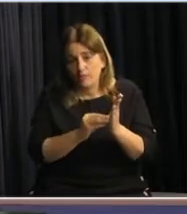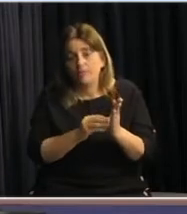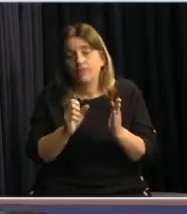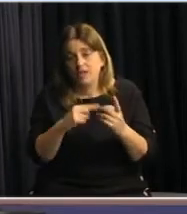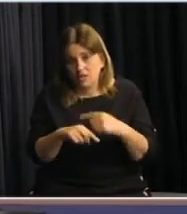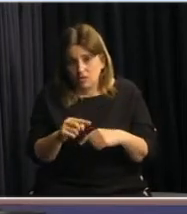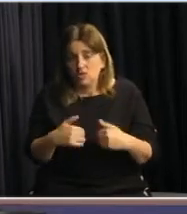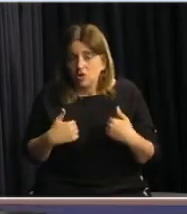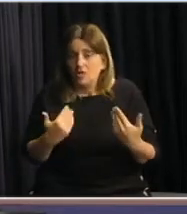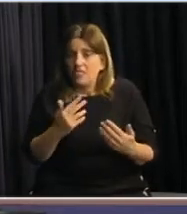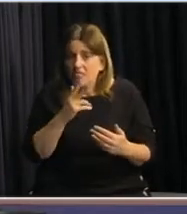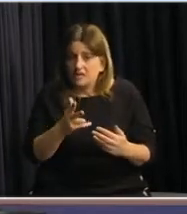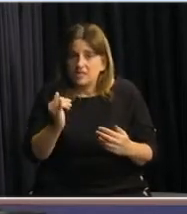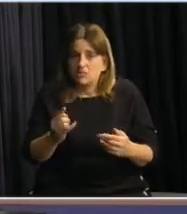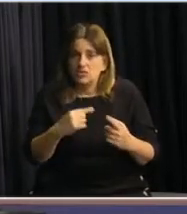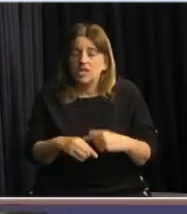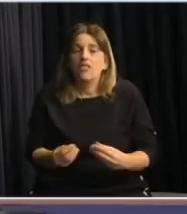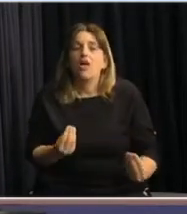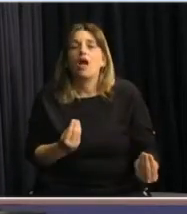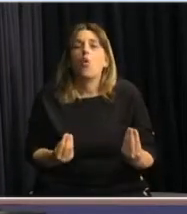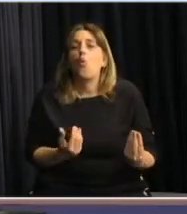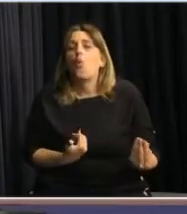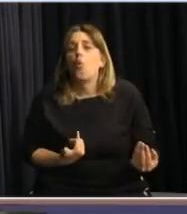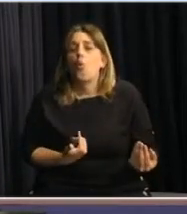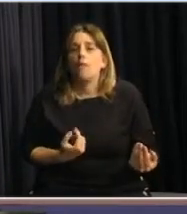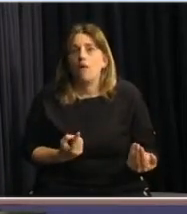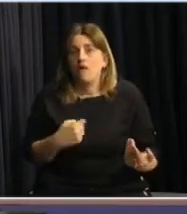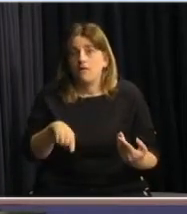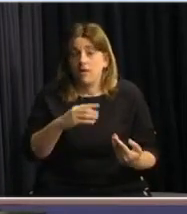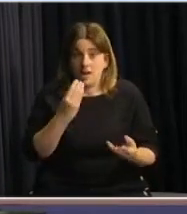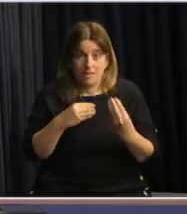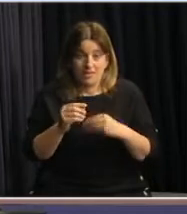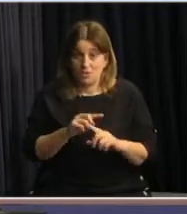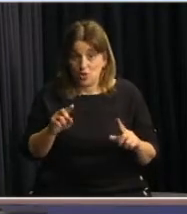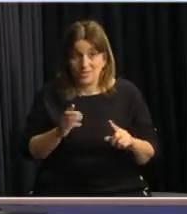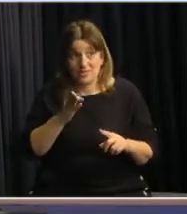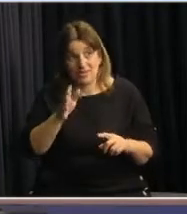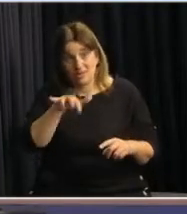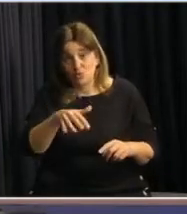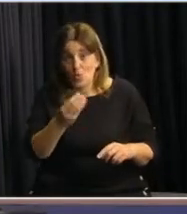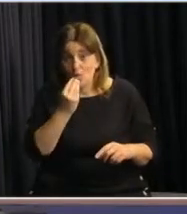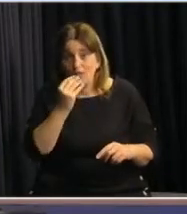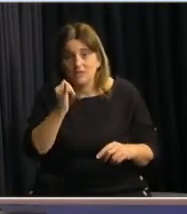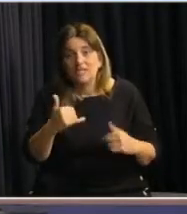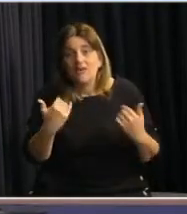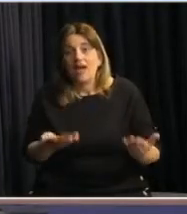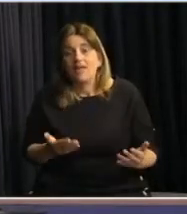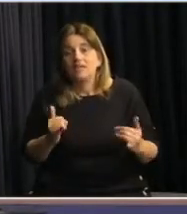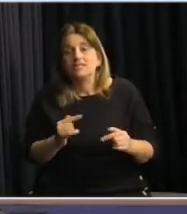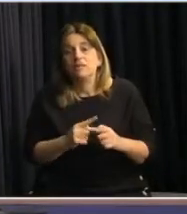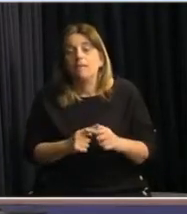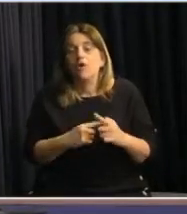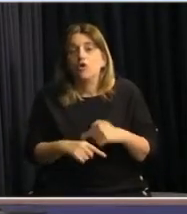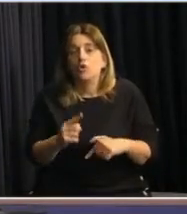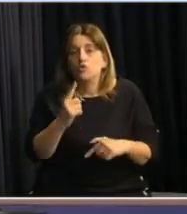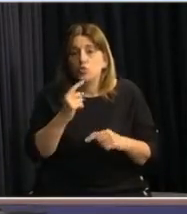transmitimos la facilidad de cómo llegar a esa alimentación, no es que hay que ir hasta el comedor, sino que se va a recibir o a través de una